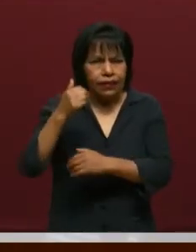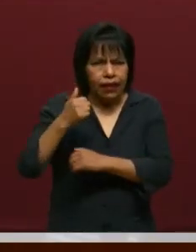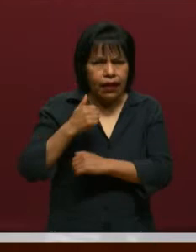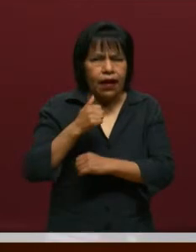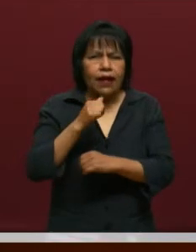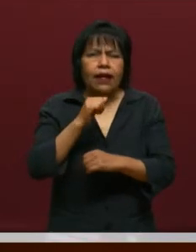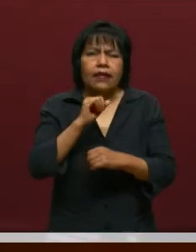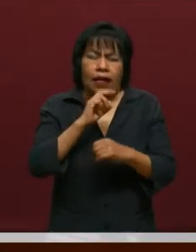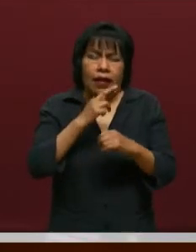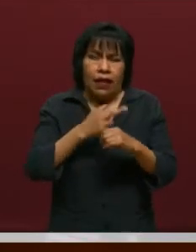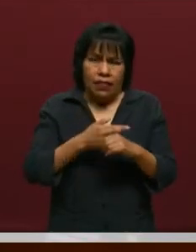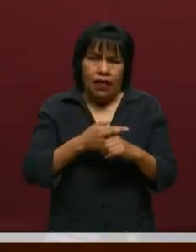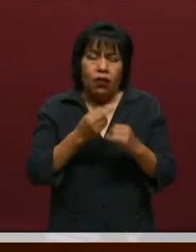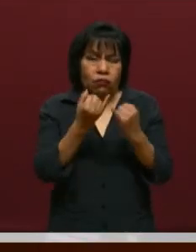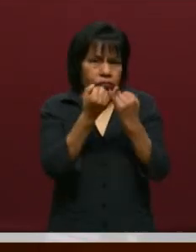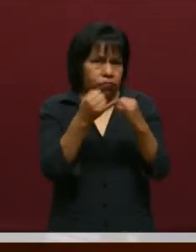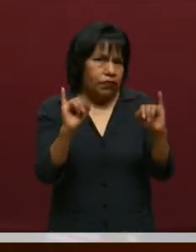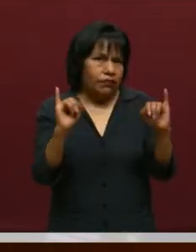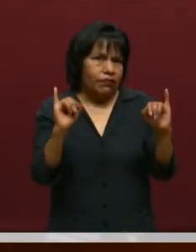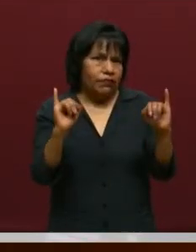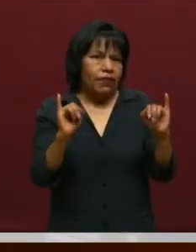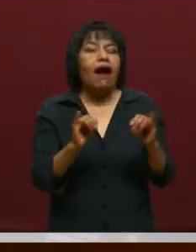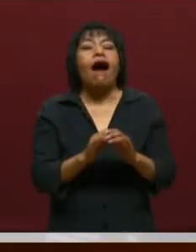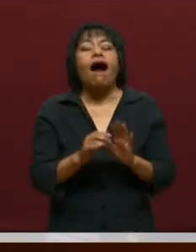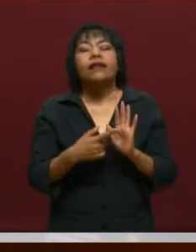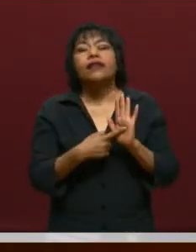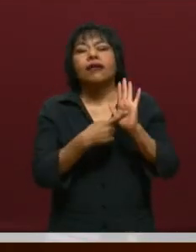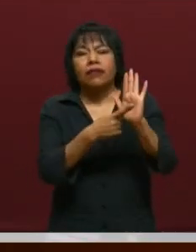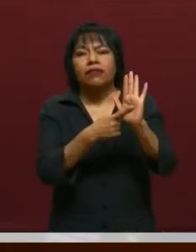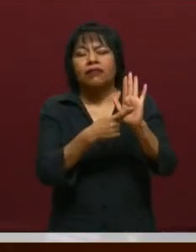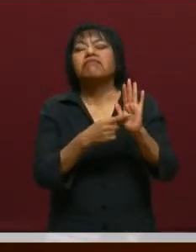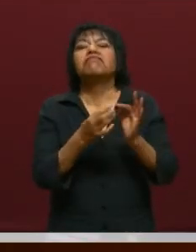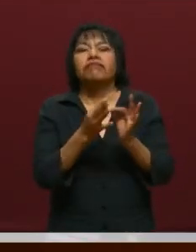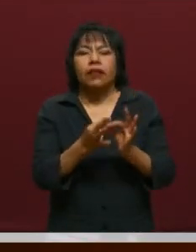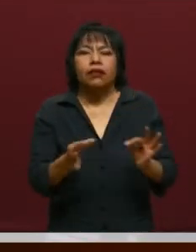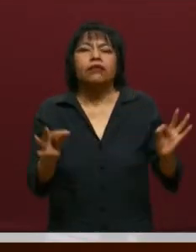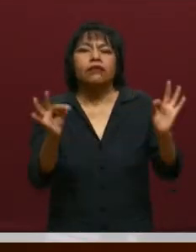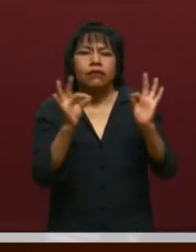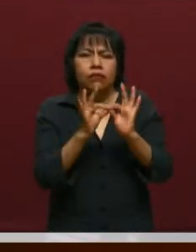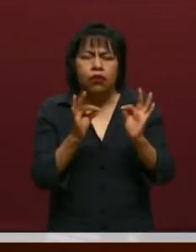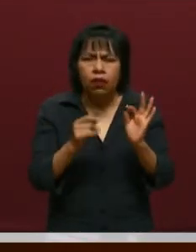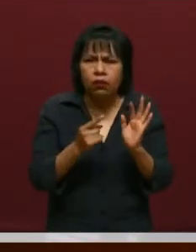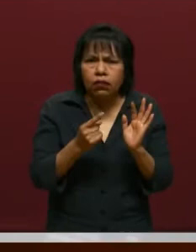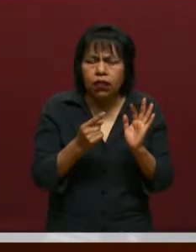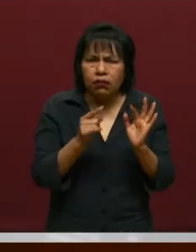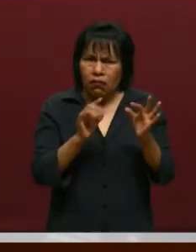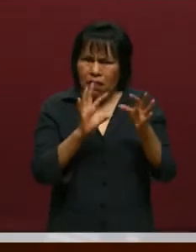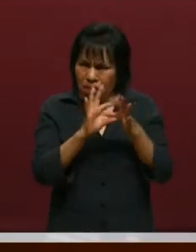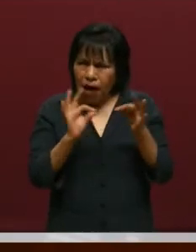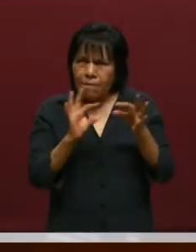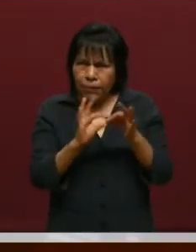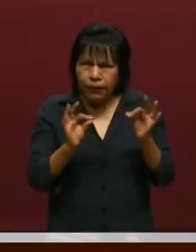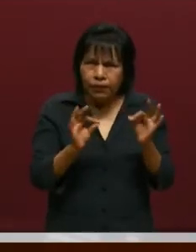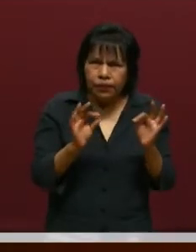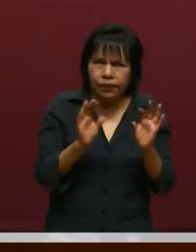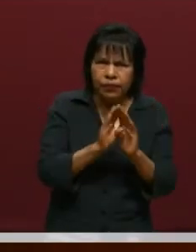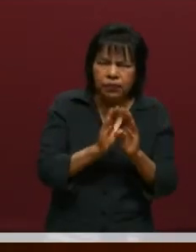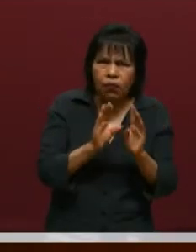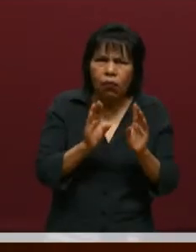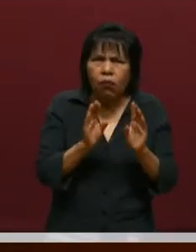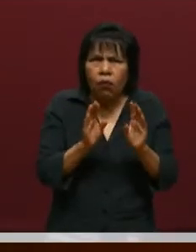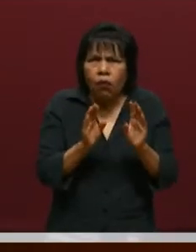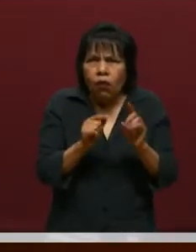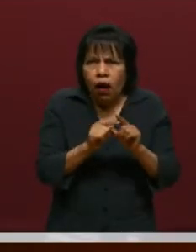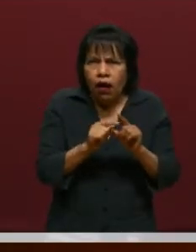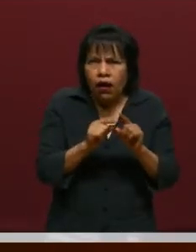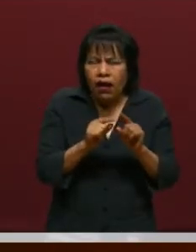en la inauguración, la verdad es que tuvo una presentación muy importante en donde resaltaba el hecho de que,